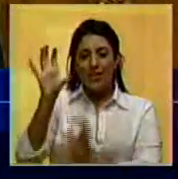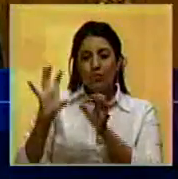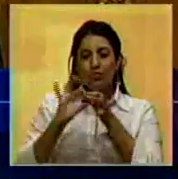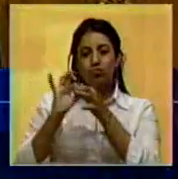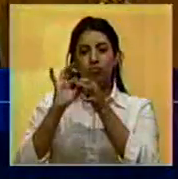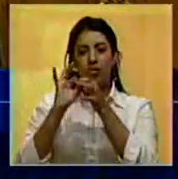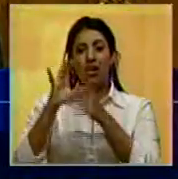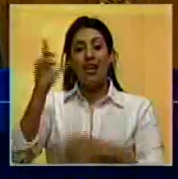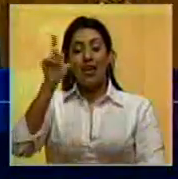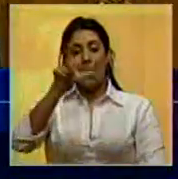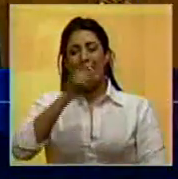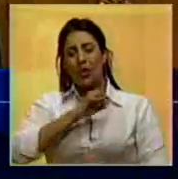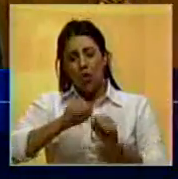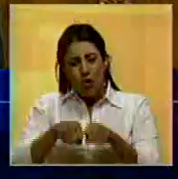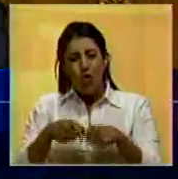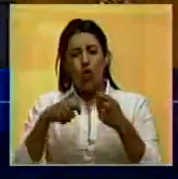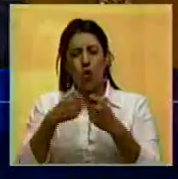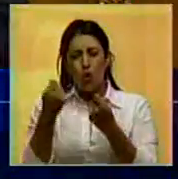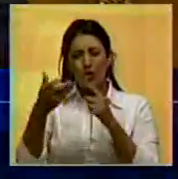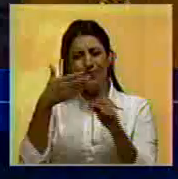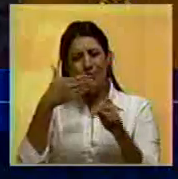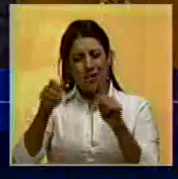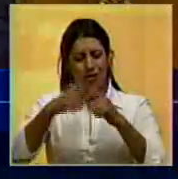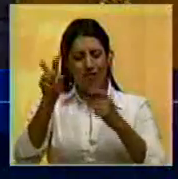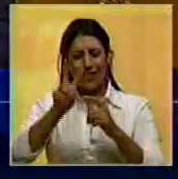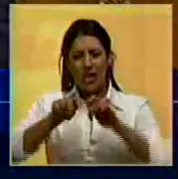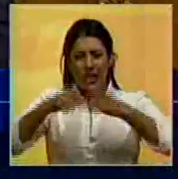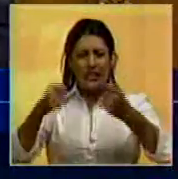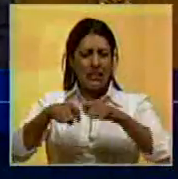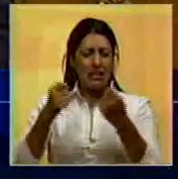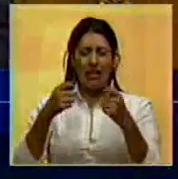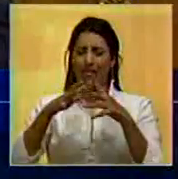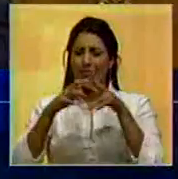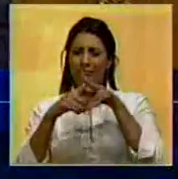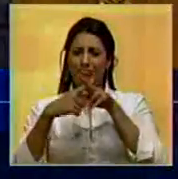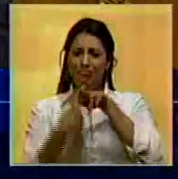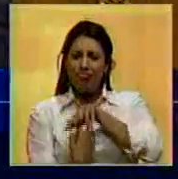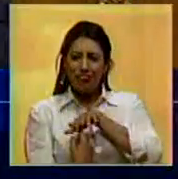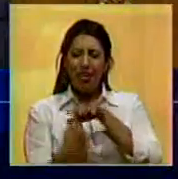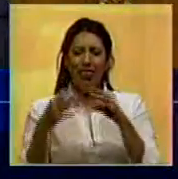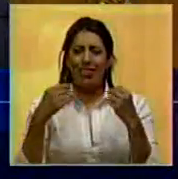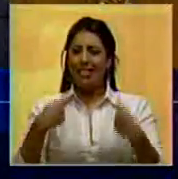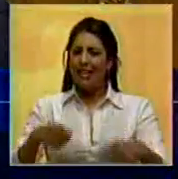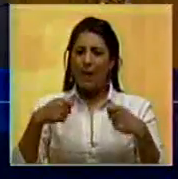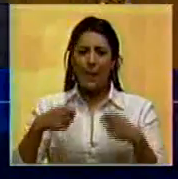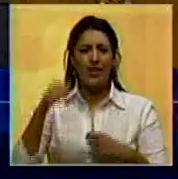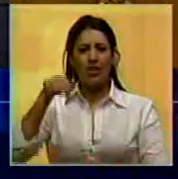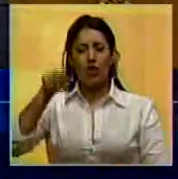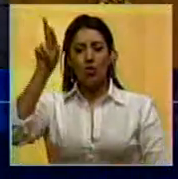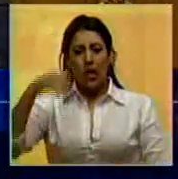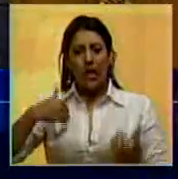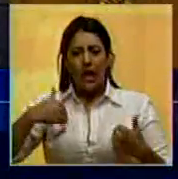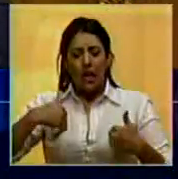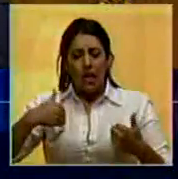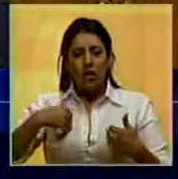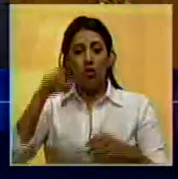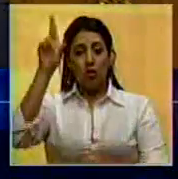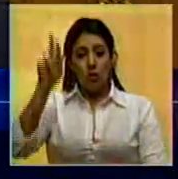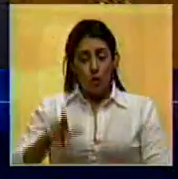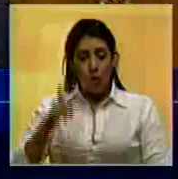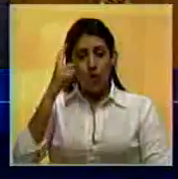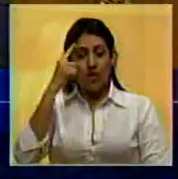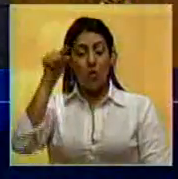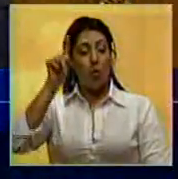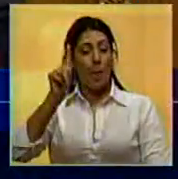lastimado, maltratado, un solo país que está sobreviviendo al día, un solo